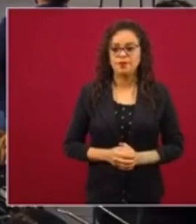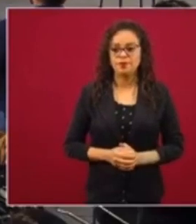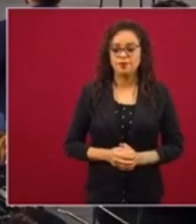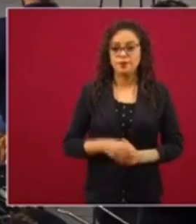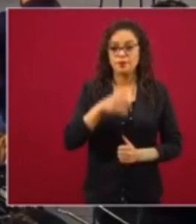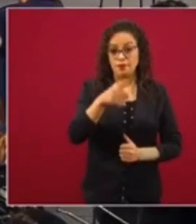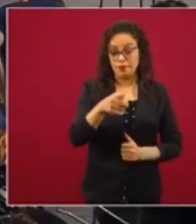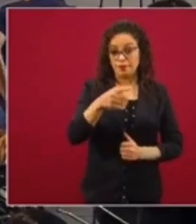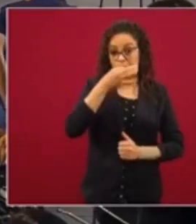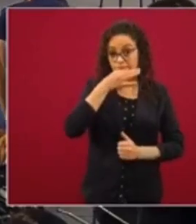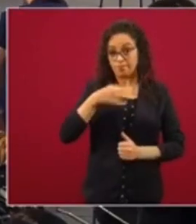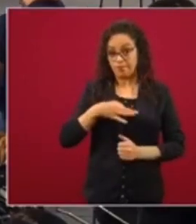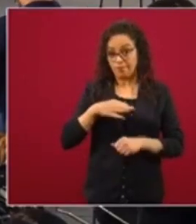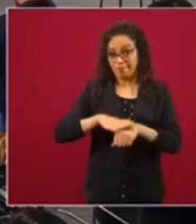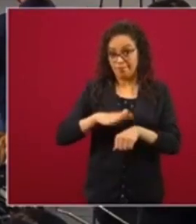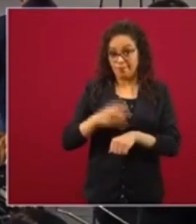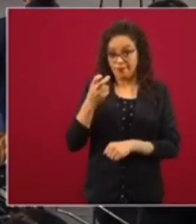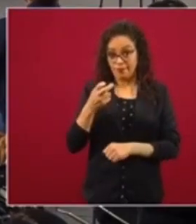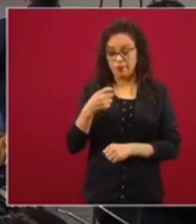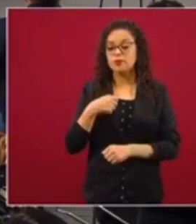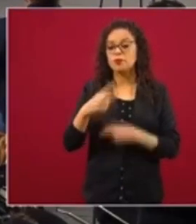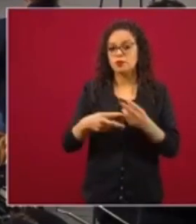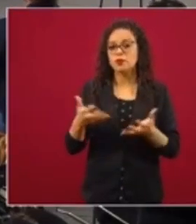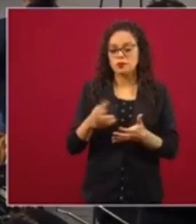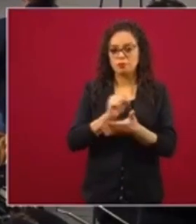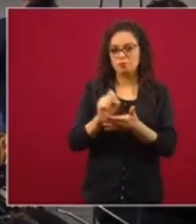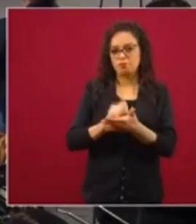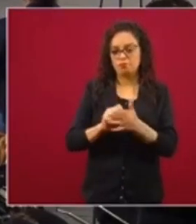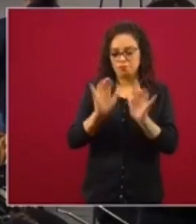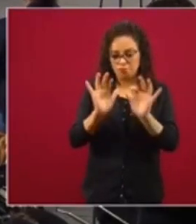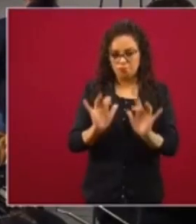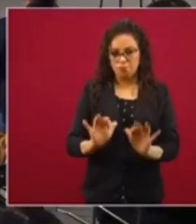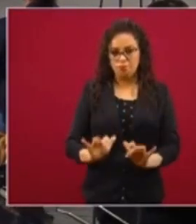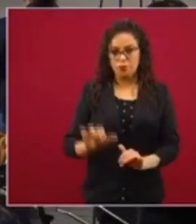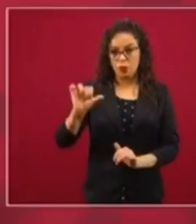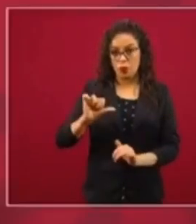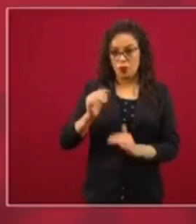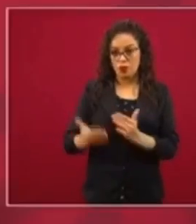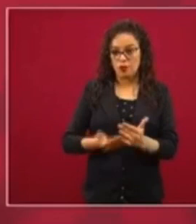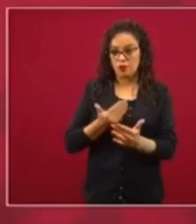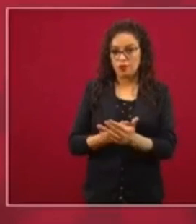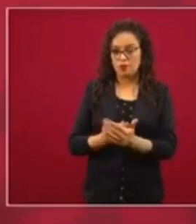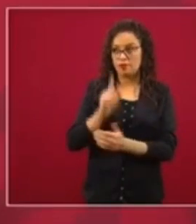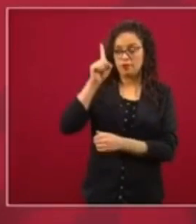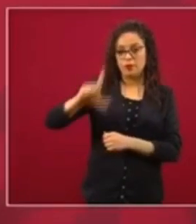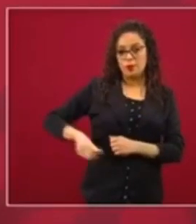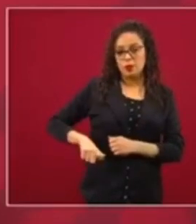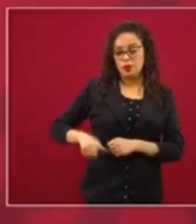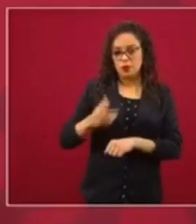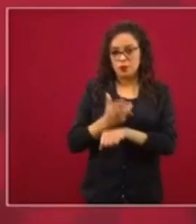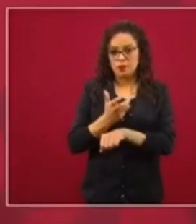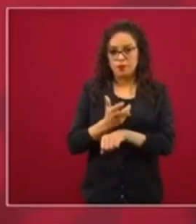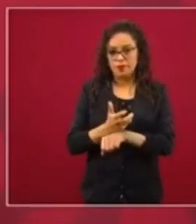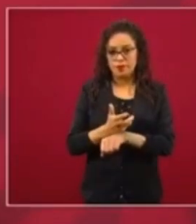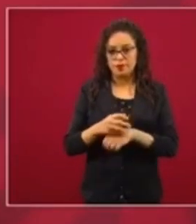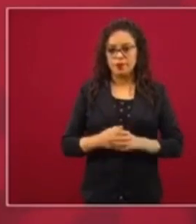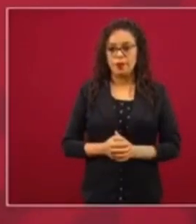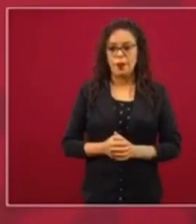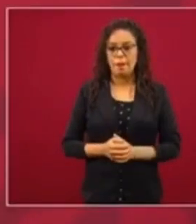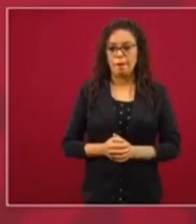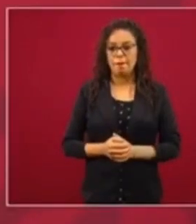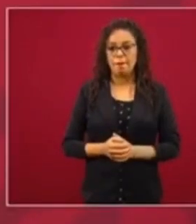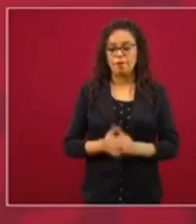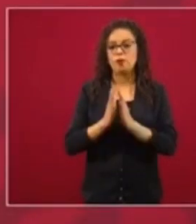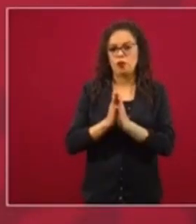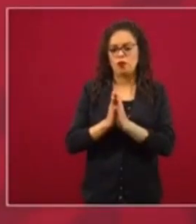instrucción lo que haríamos es elaborar una nota diplomática que presentaríamos hoy mismo al gobierno de los Estados Unidos para que se comparta